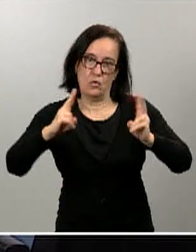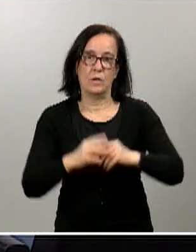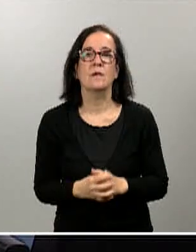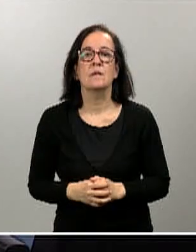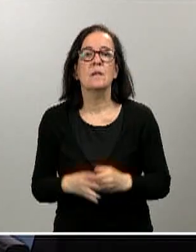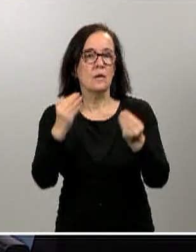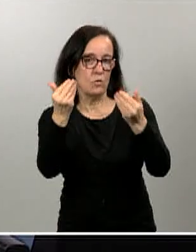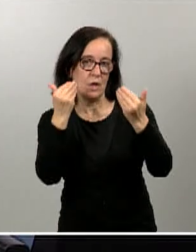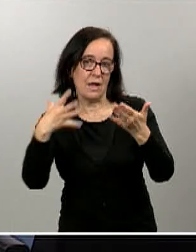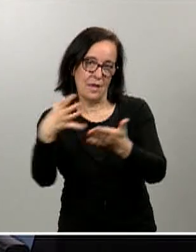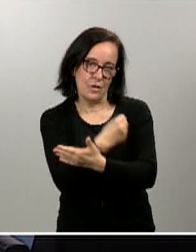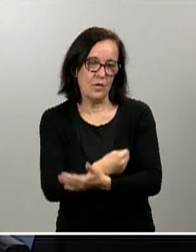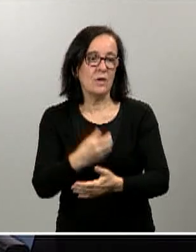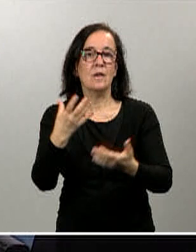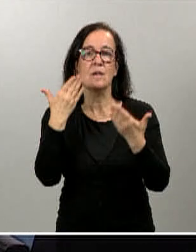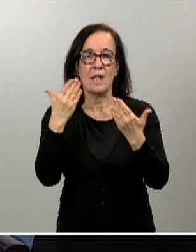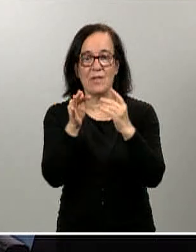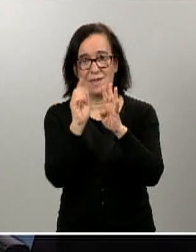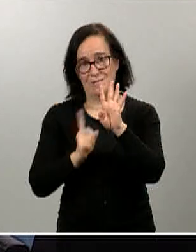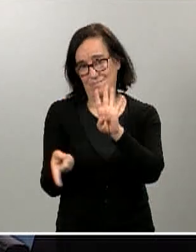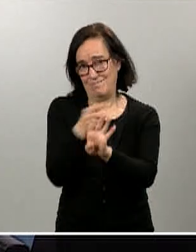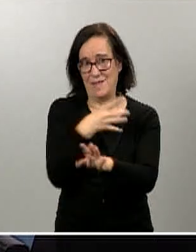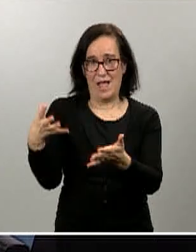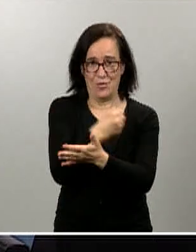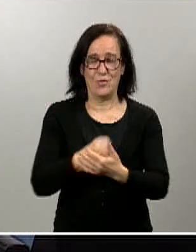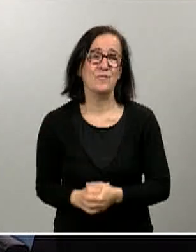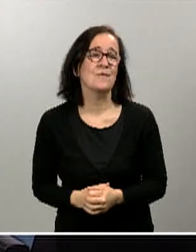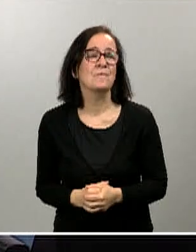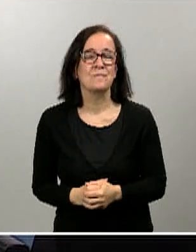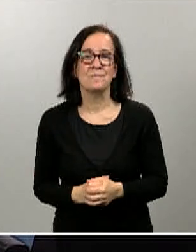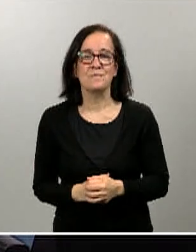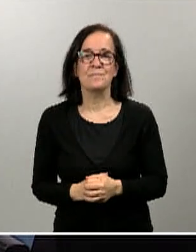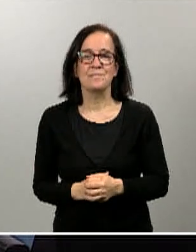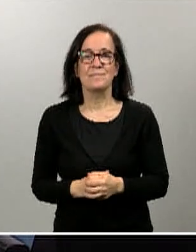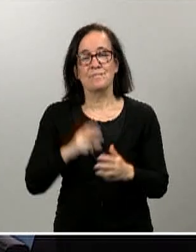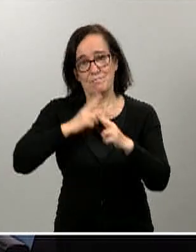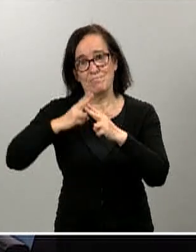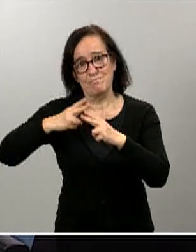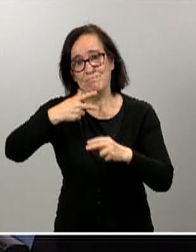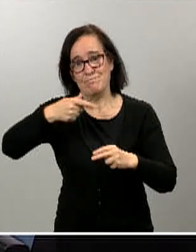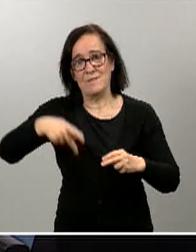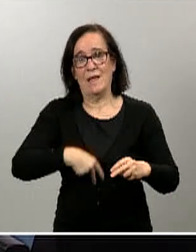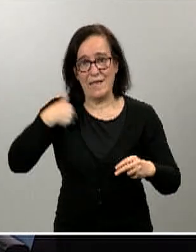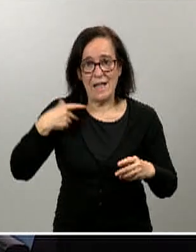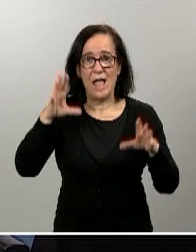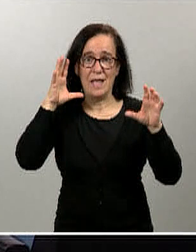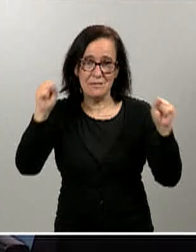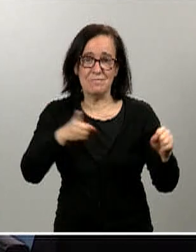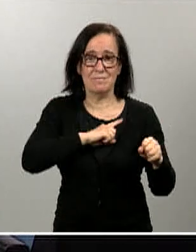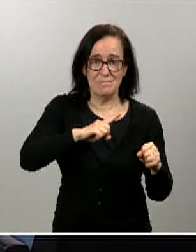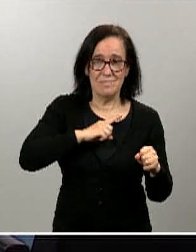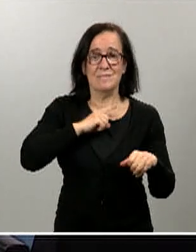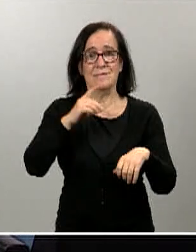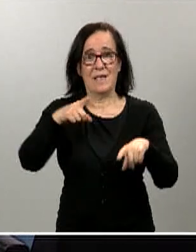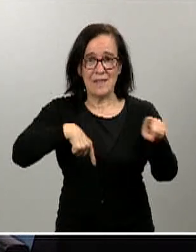a todos. Gracias, doctora Sierra, María José Arrayo, general Miguel Villarroya, general José Manuel Santiago y comisario principal José